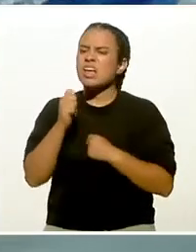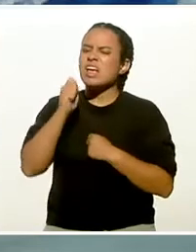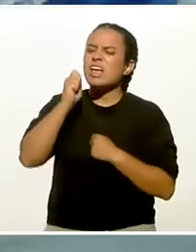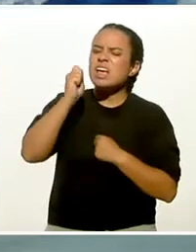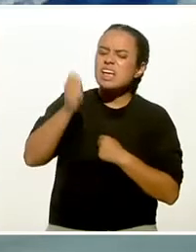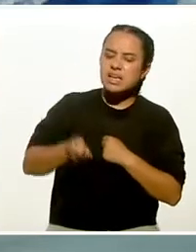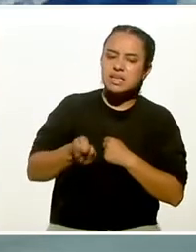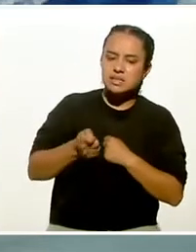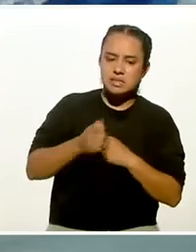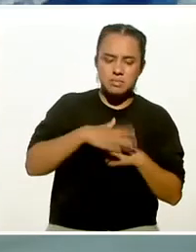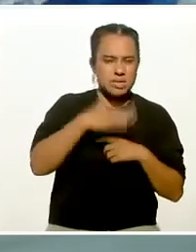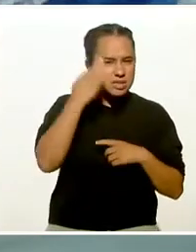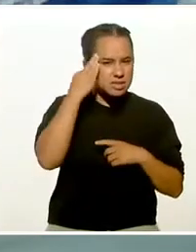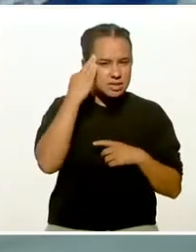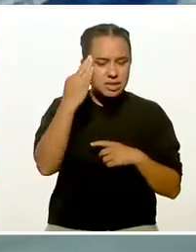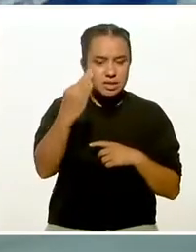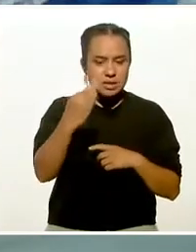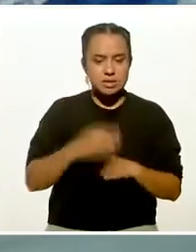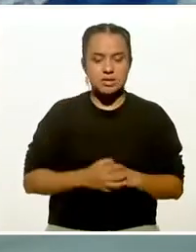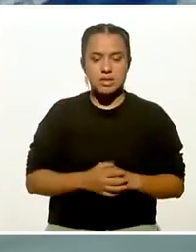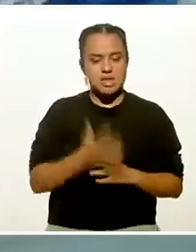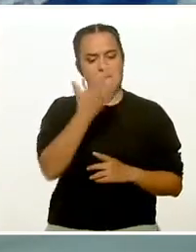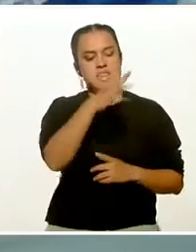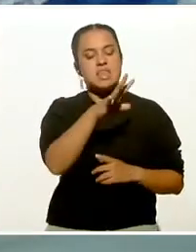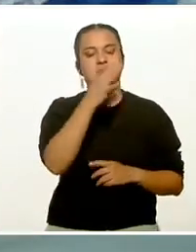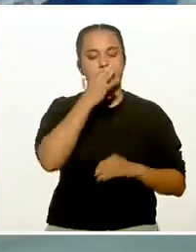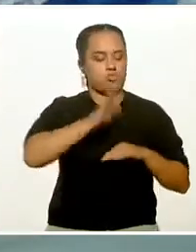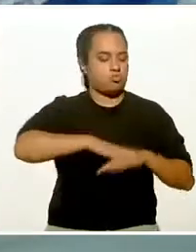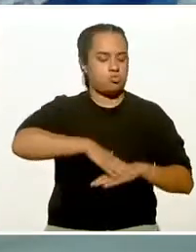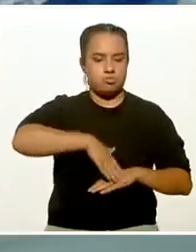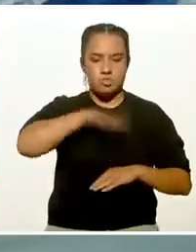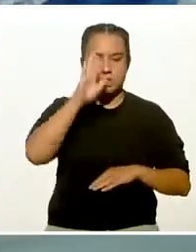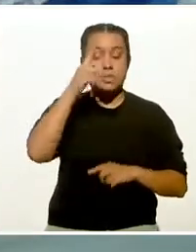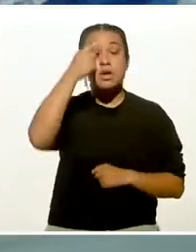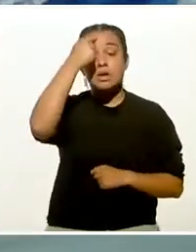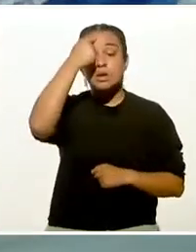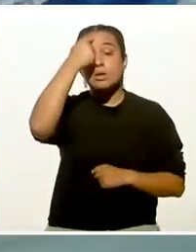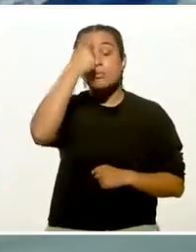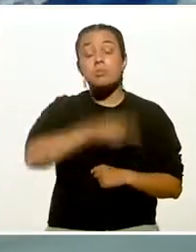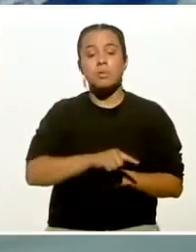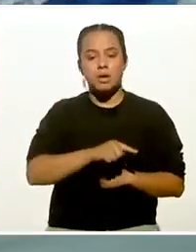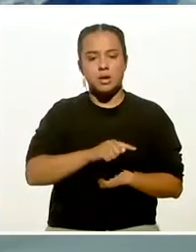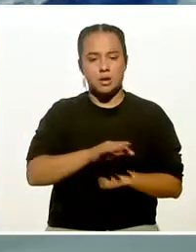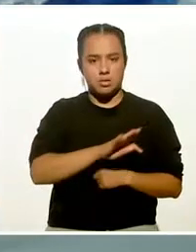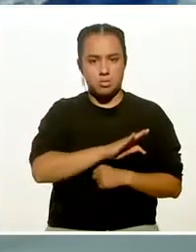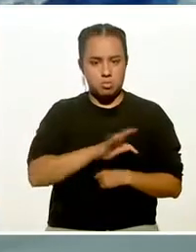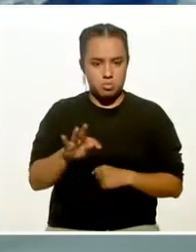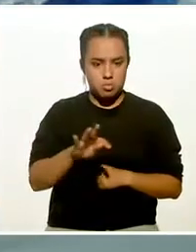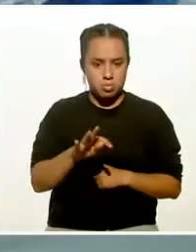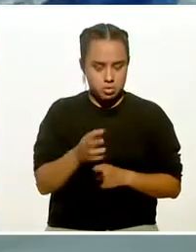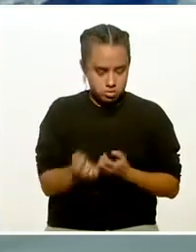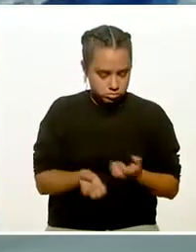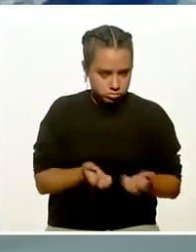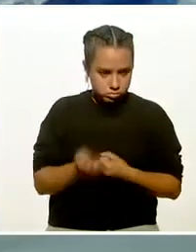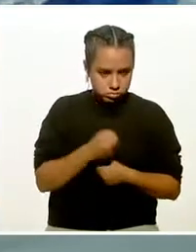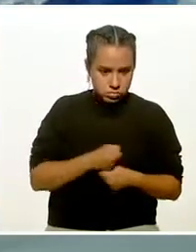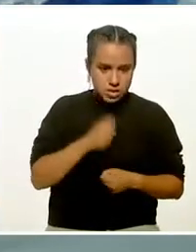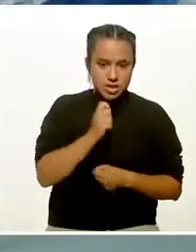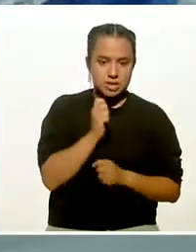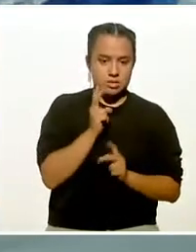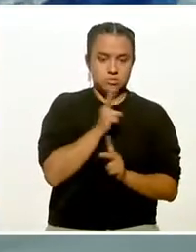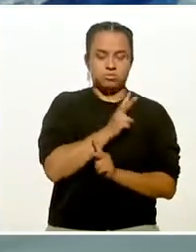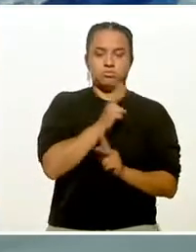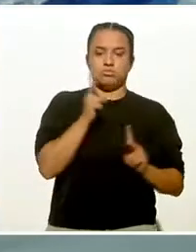cardíaco? Prolongado, más allá de 10 minutos, para que se inicien los procesos metabólicos que implican el oxígeno.